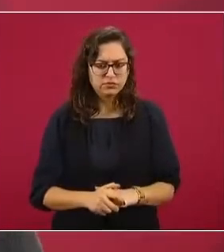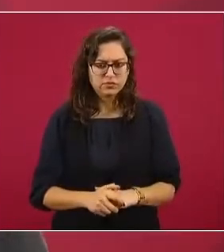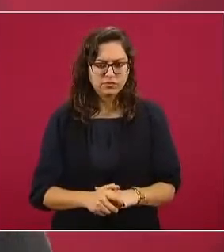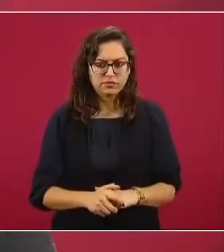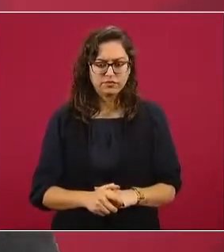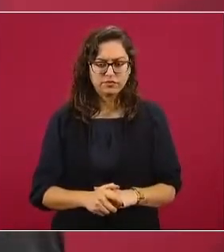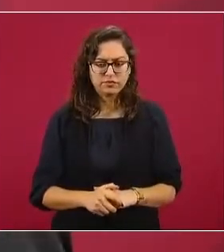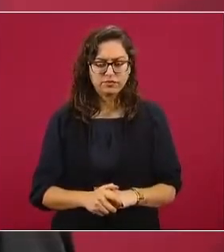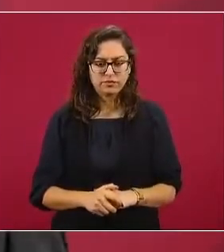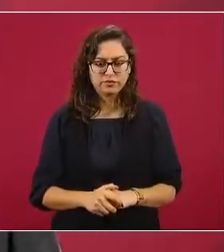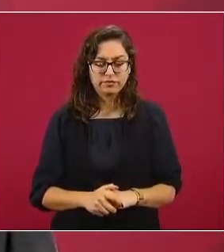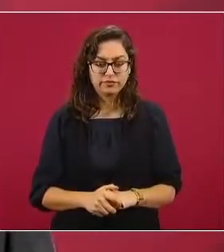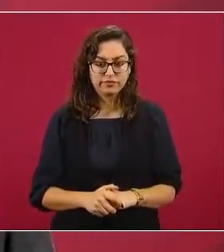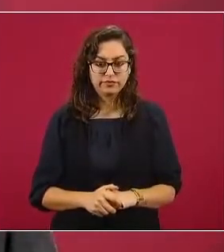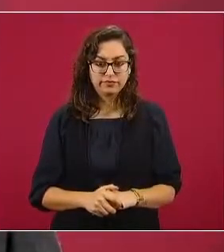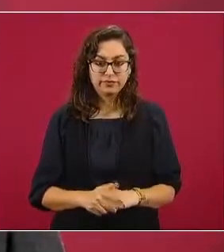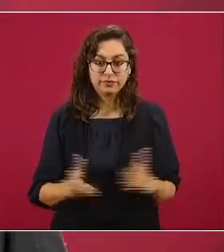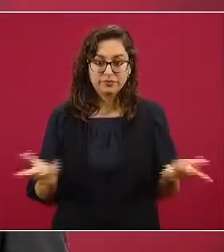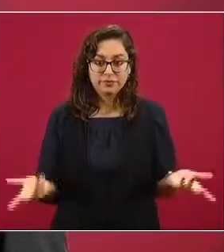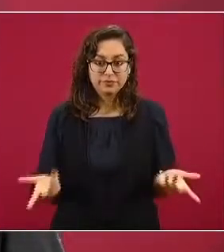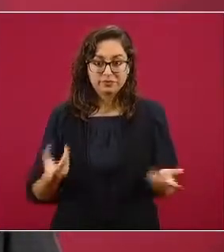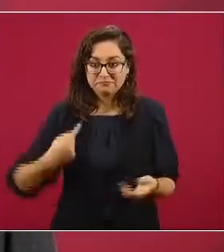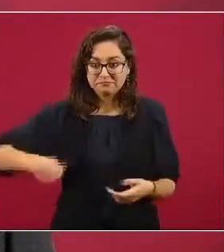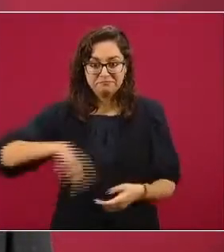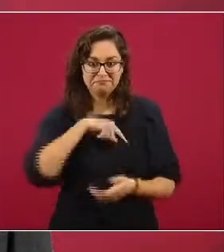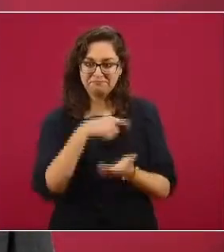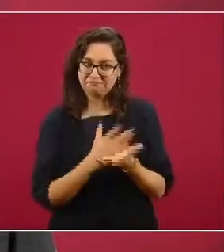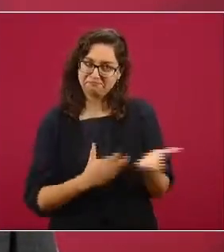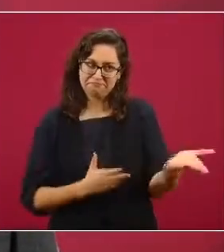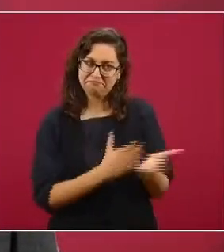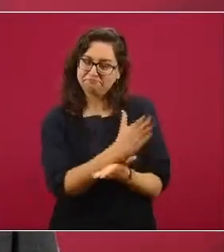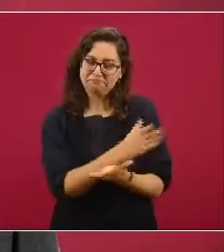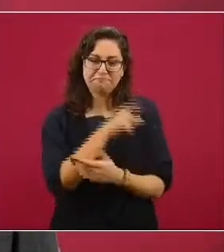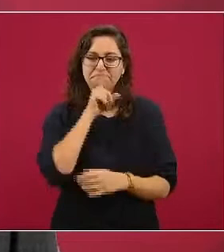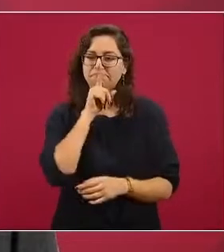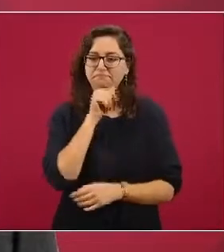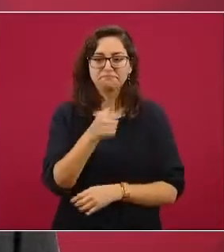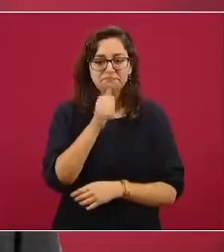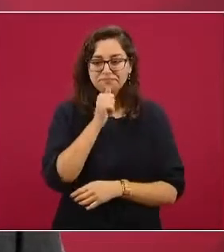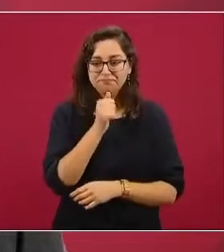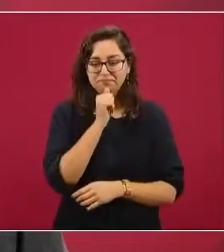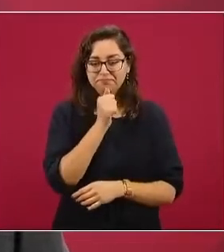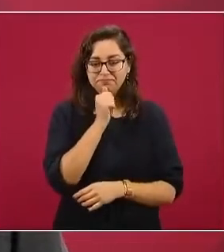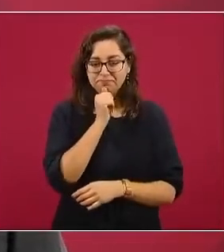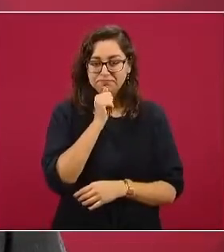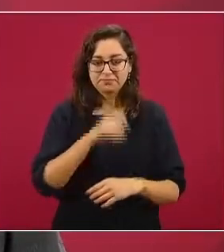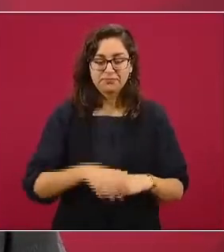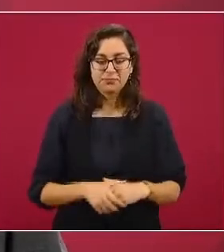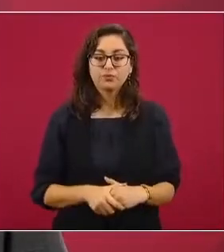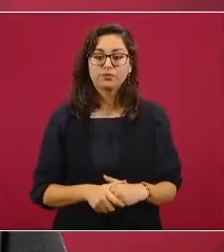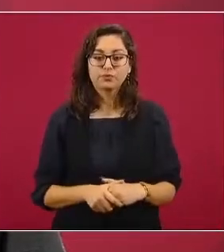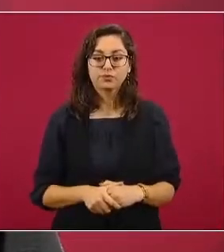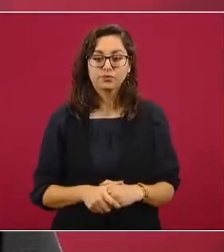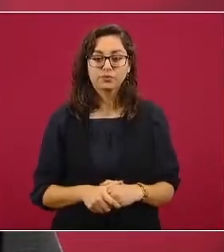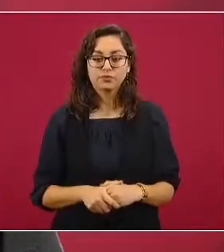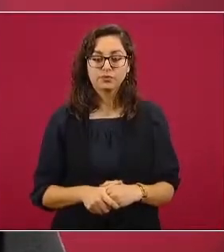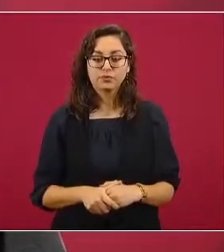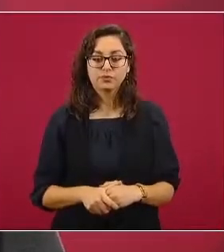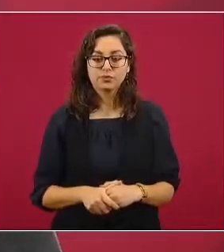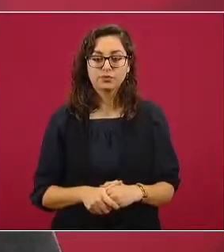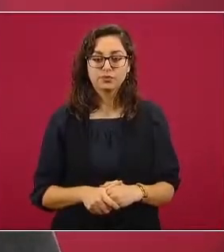Pero no nos vamos a meter eso de